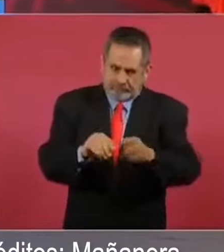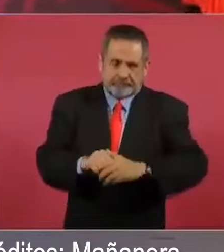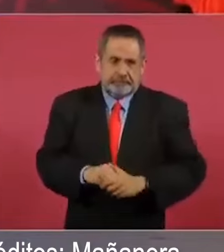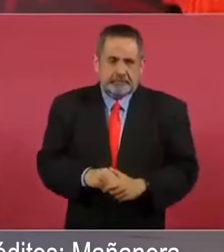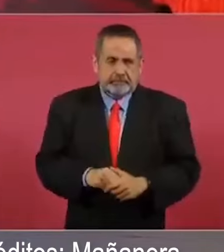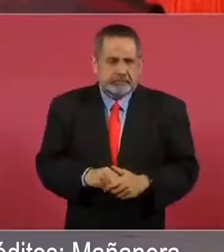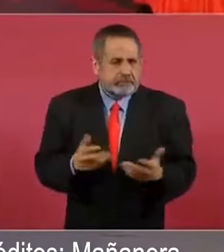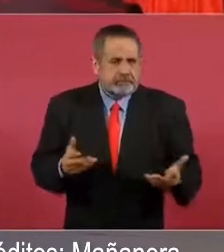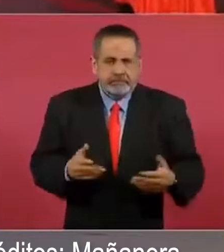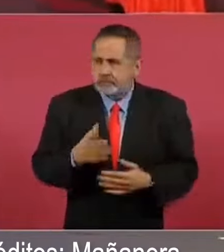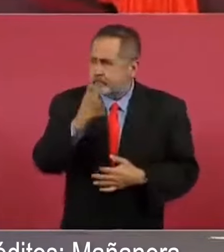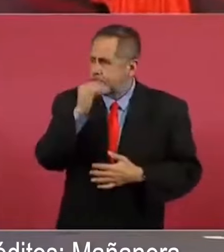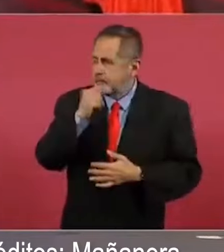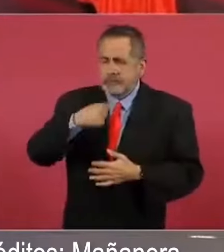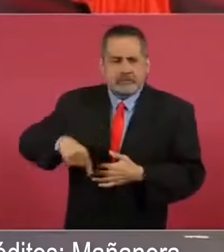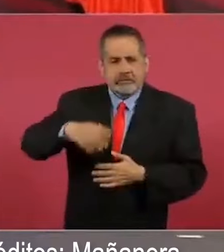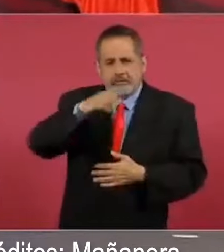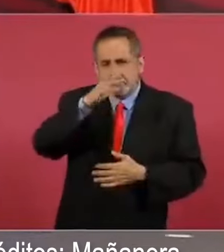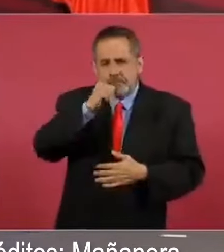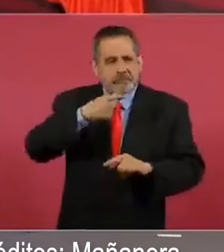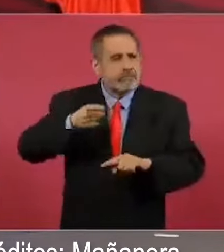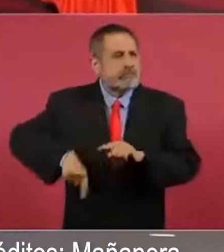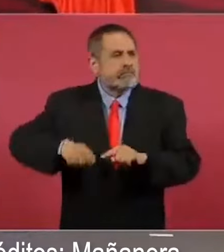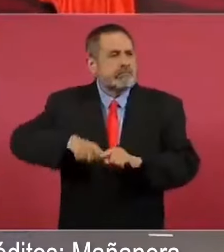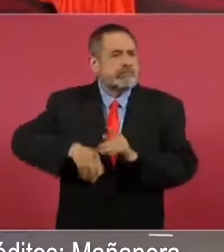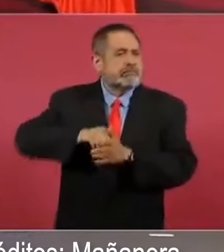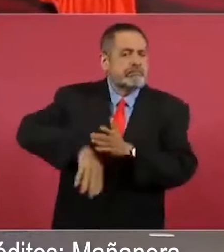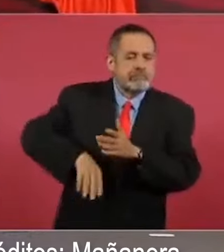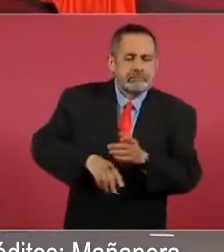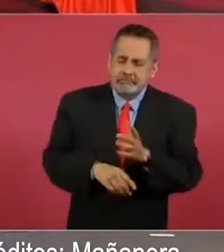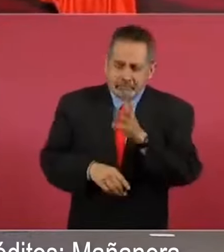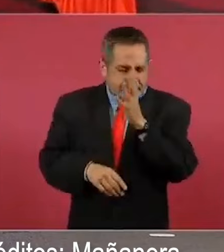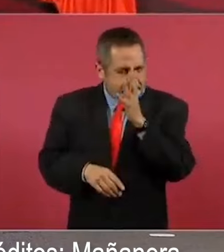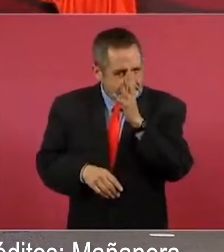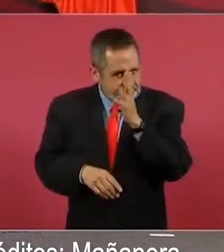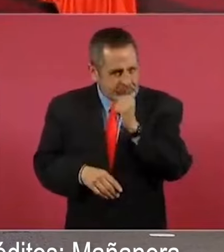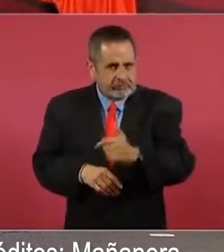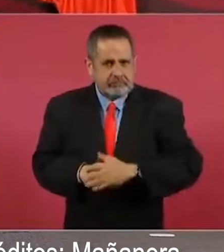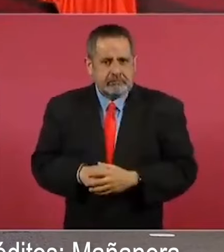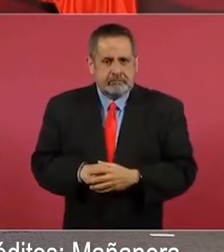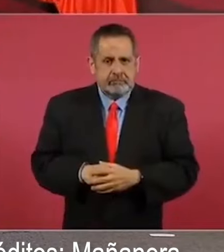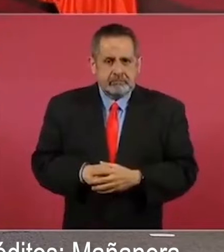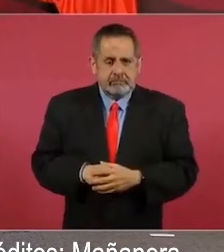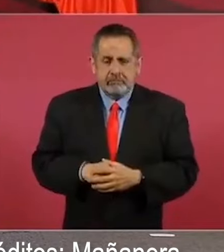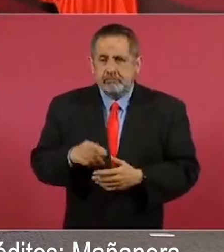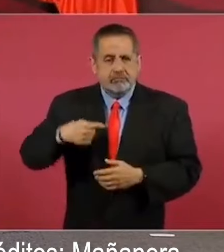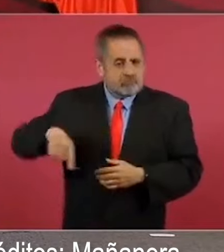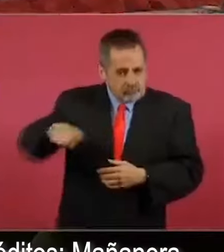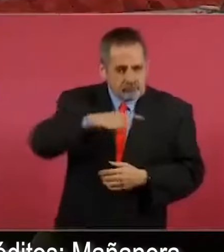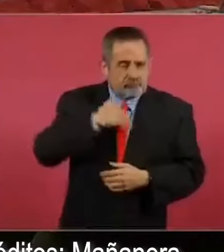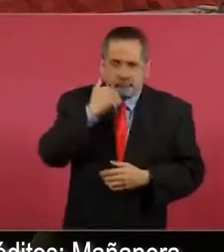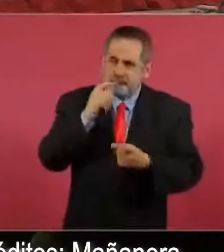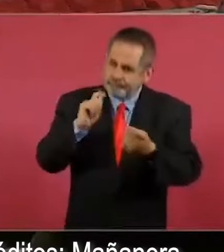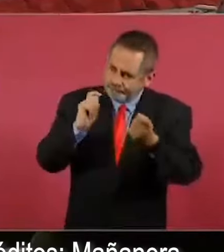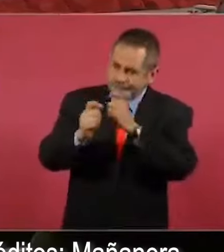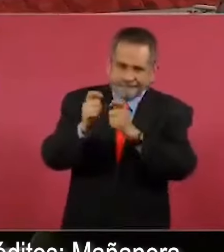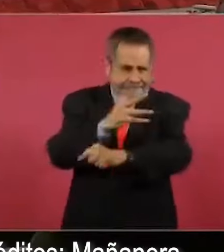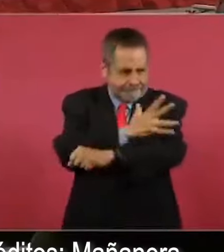¿cómo podríamos hablar de una transformación, de un cambio?